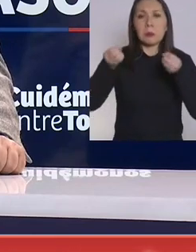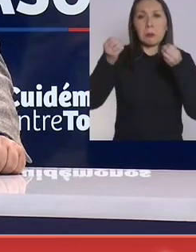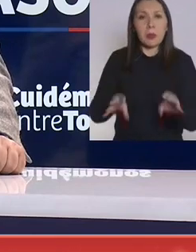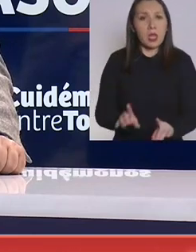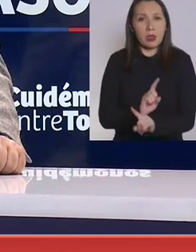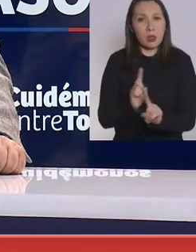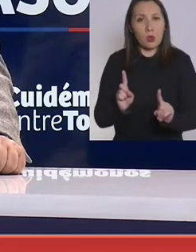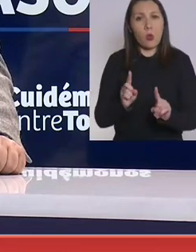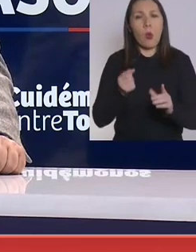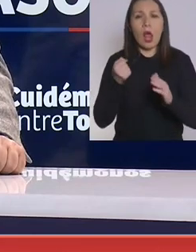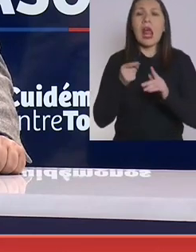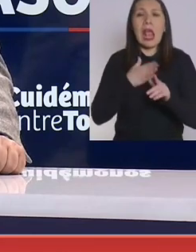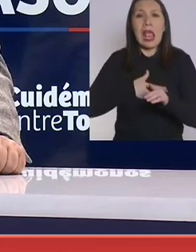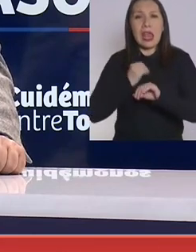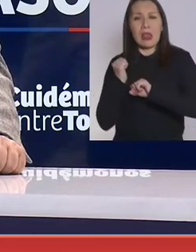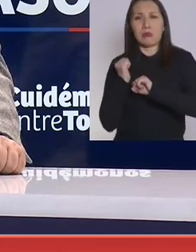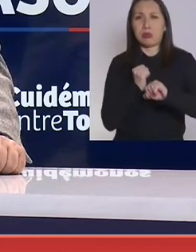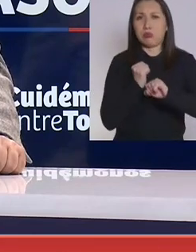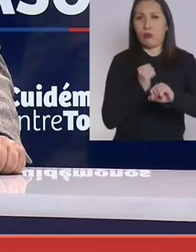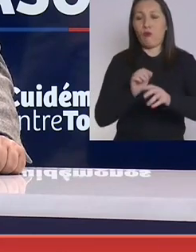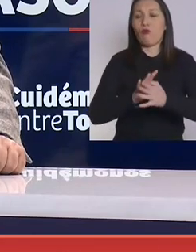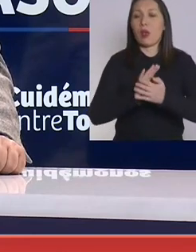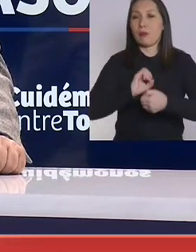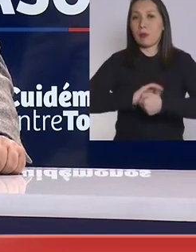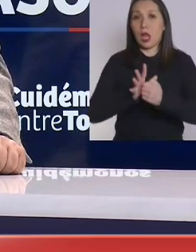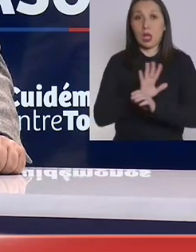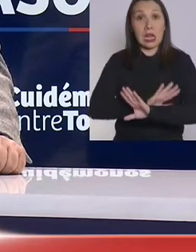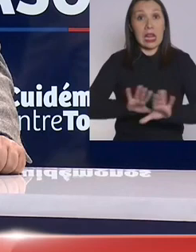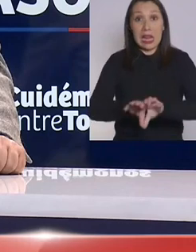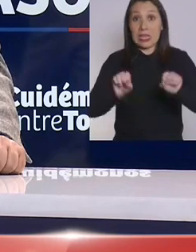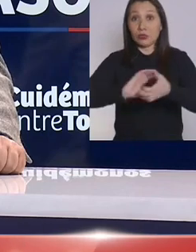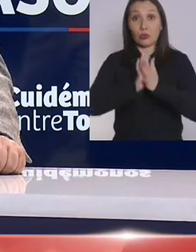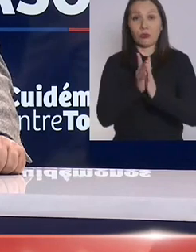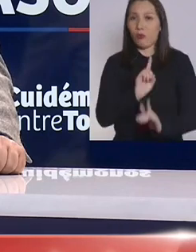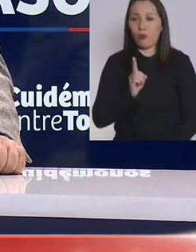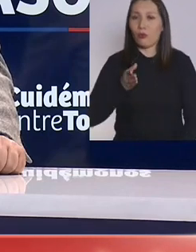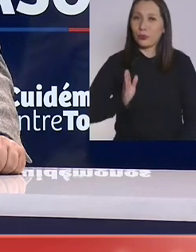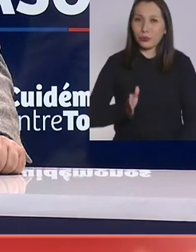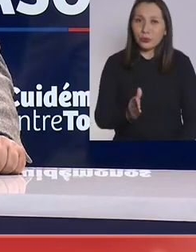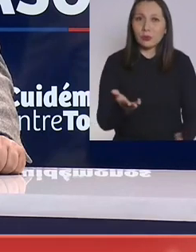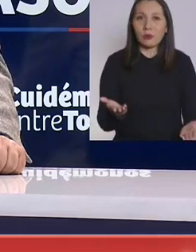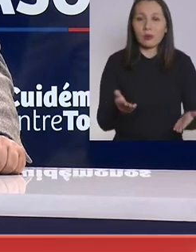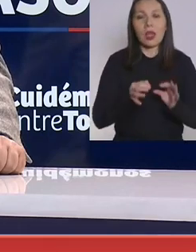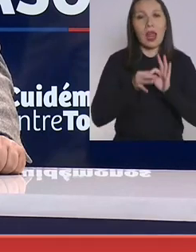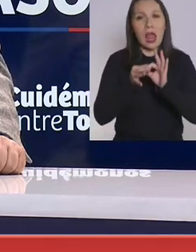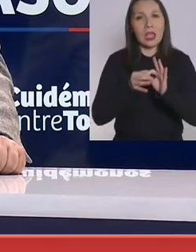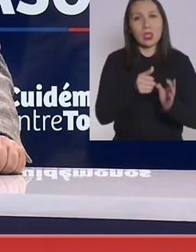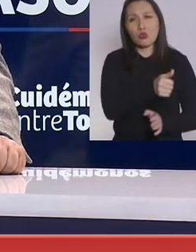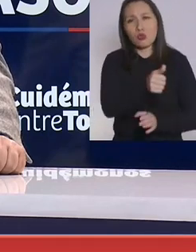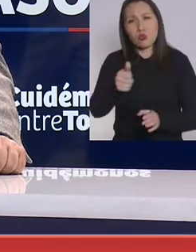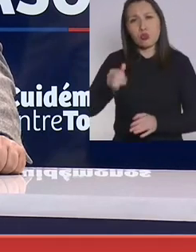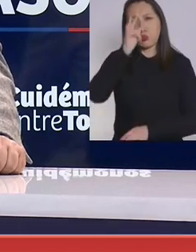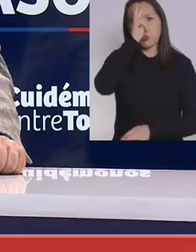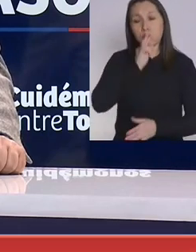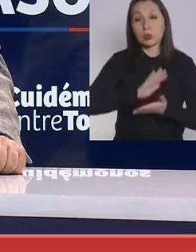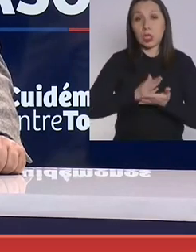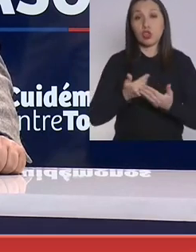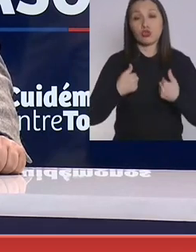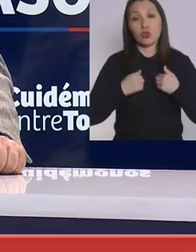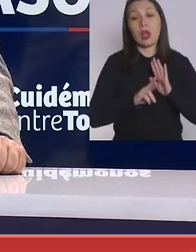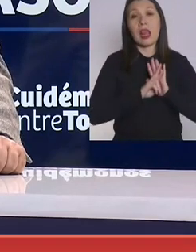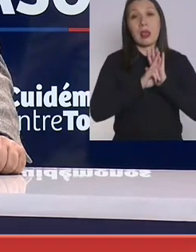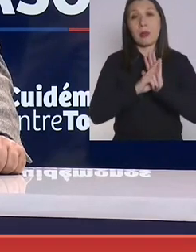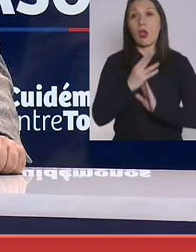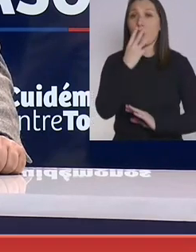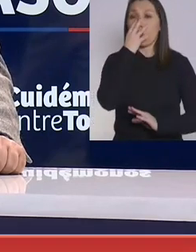por vencer esta pandemia. No está todo dicho, tenemos que seguir. Y yo agradezco a todo el personal de salud y yo en representación